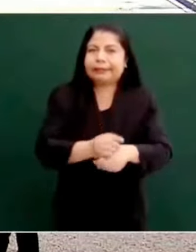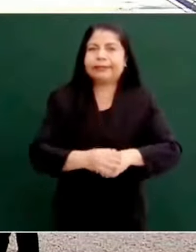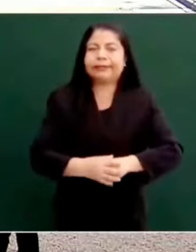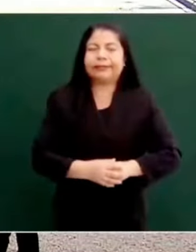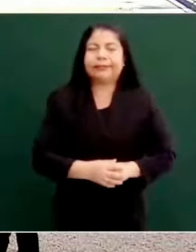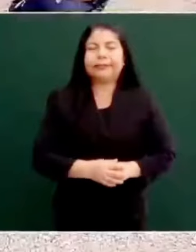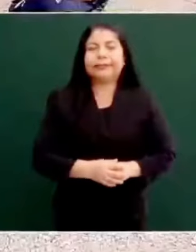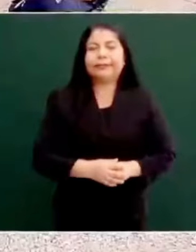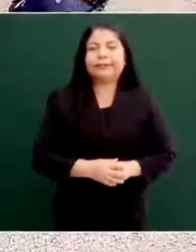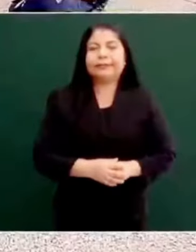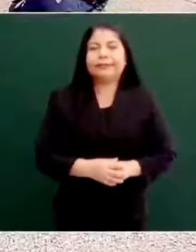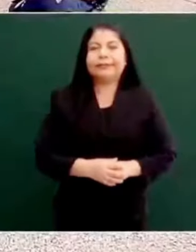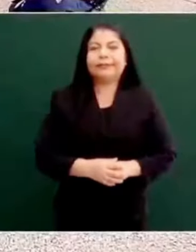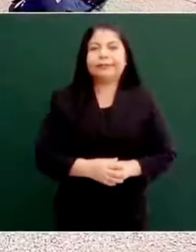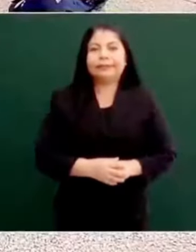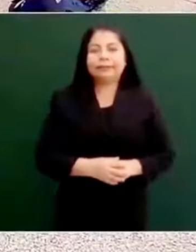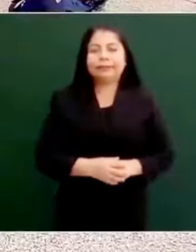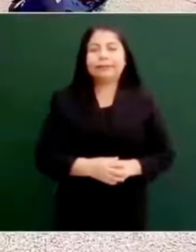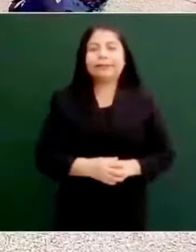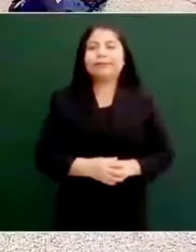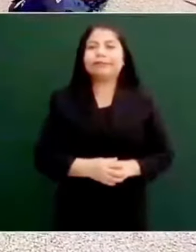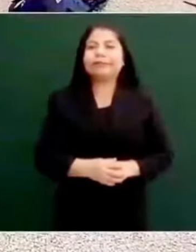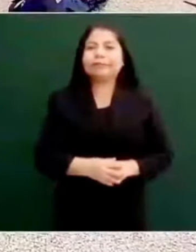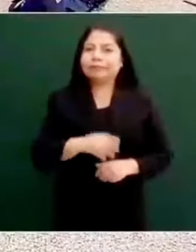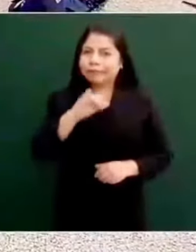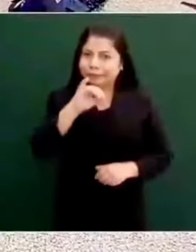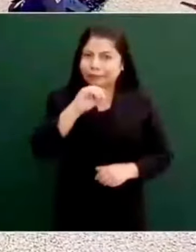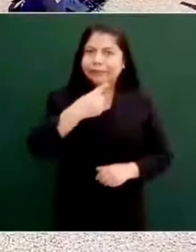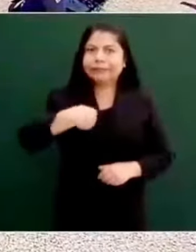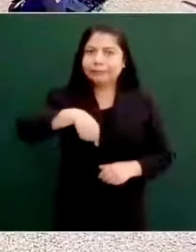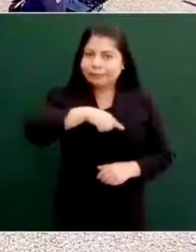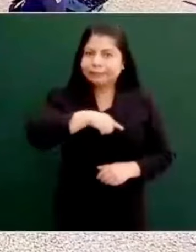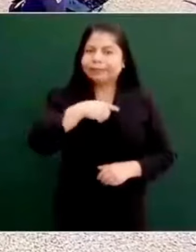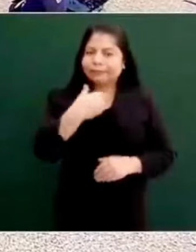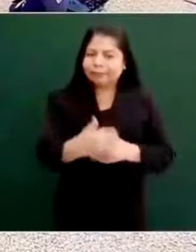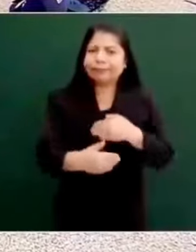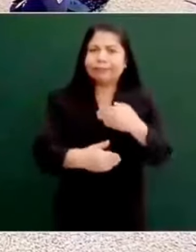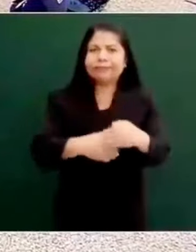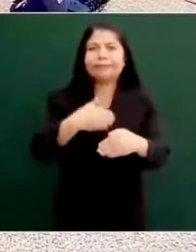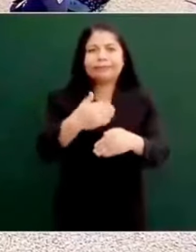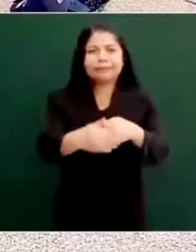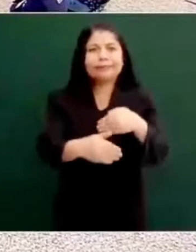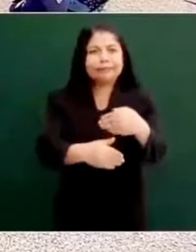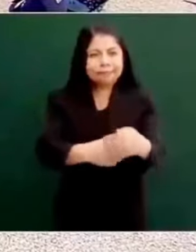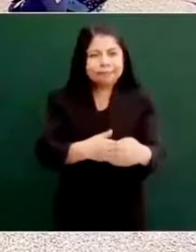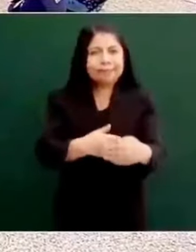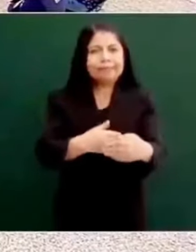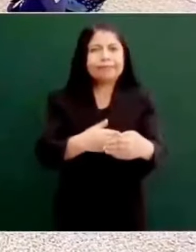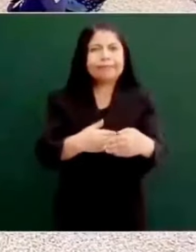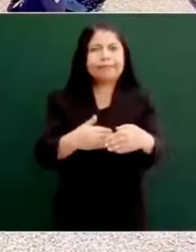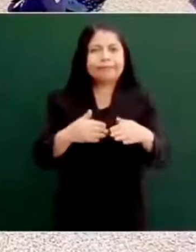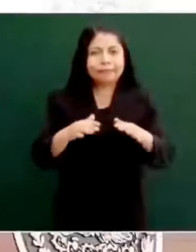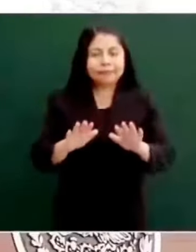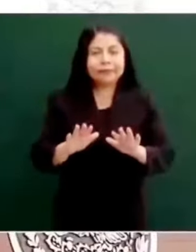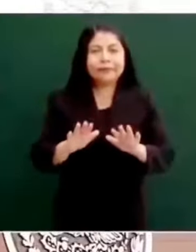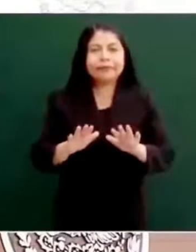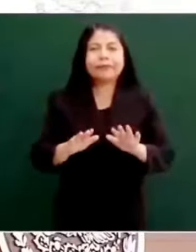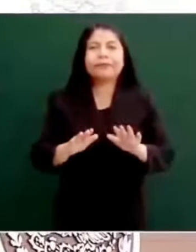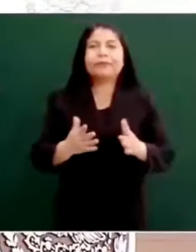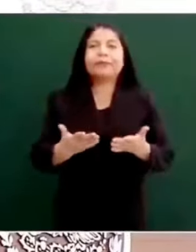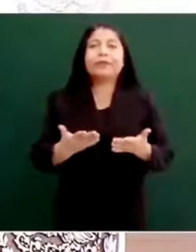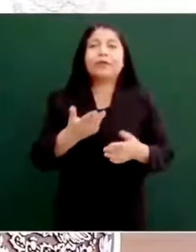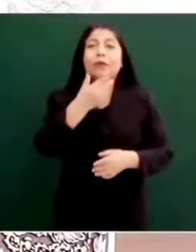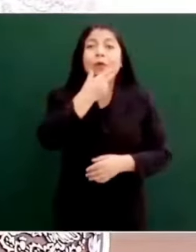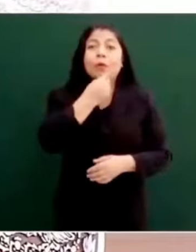Sí, vamos viendo, sí, porque ellos siempre han apostado, Claudio,